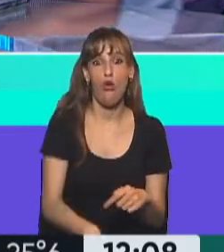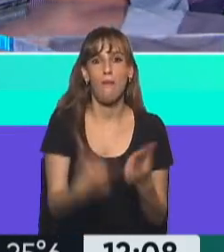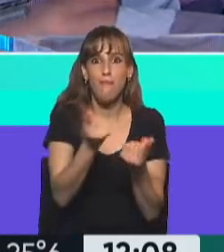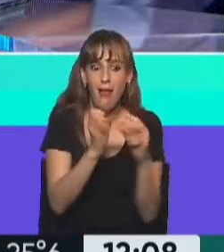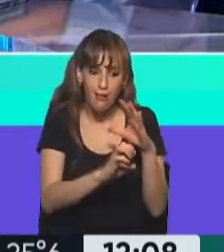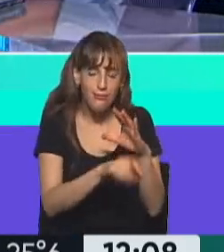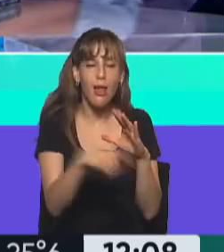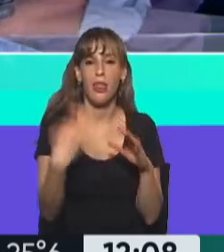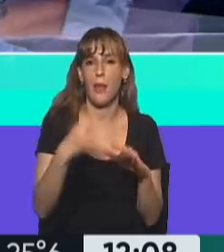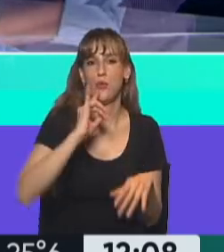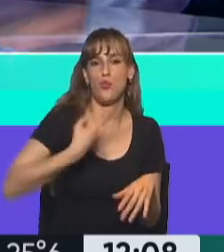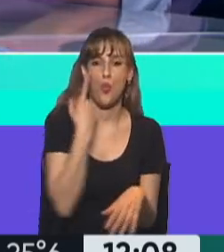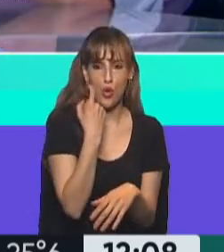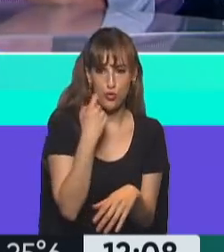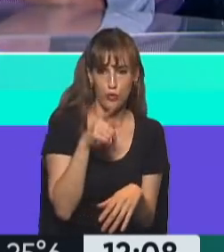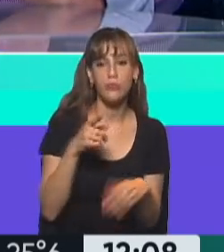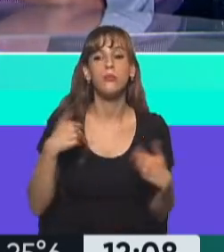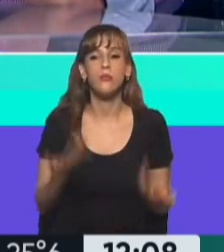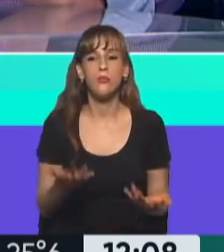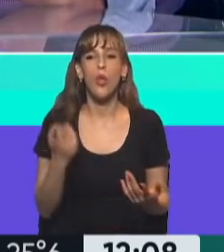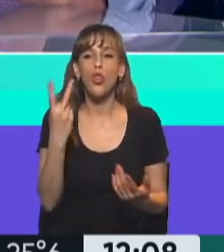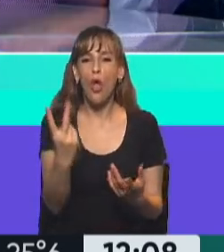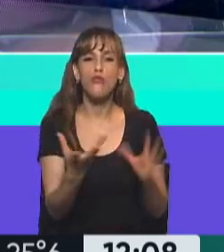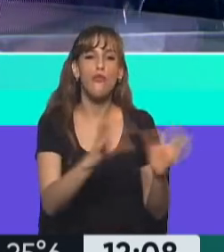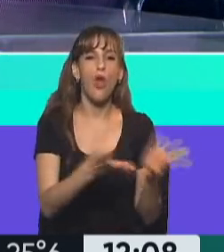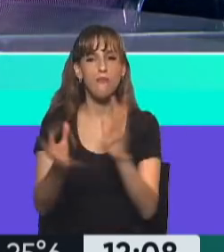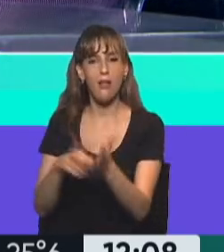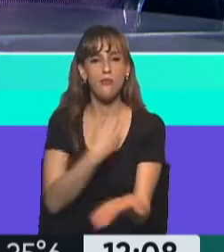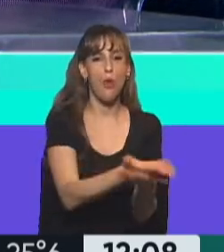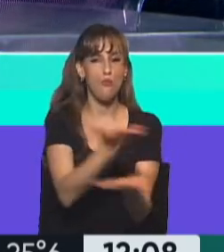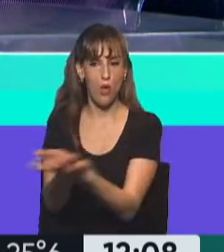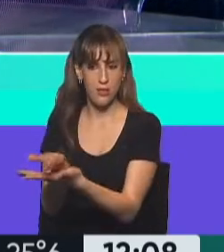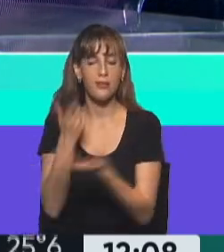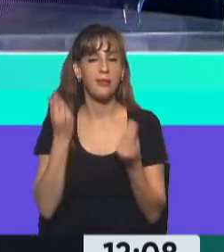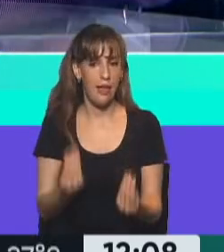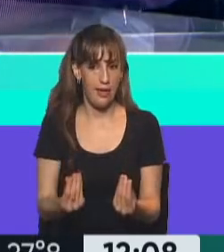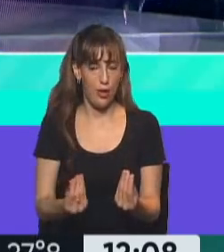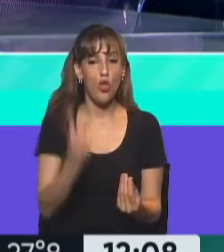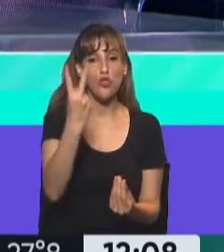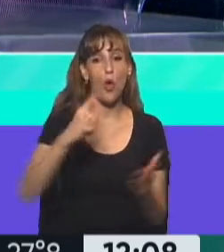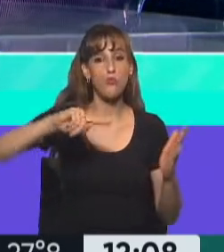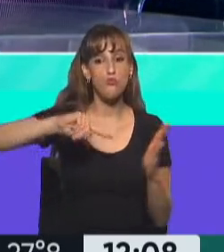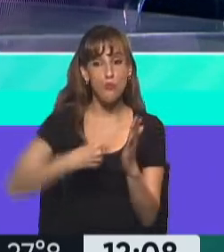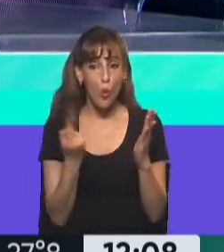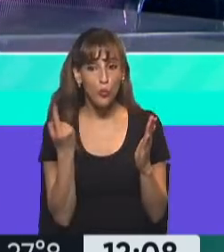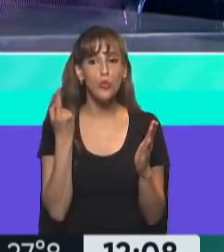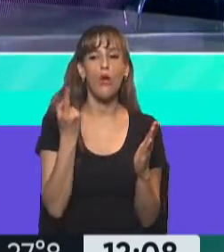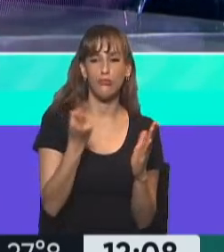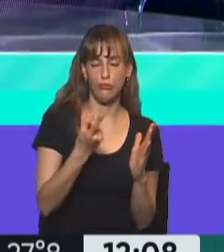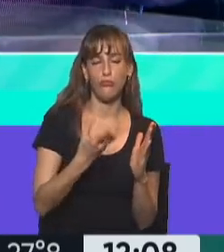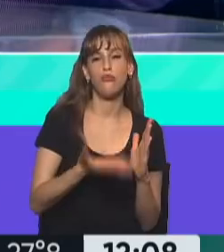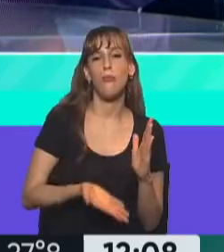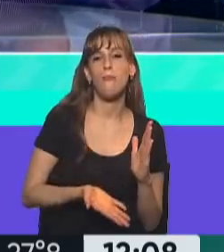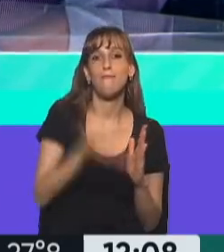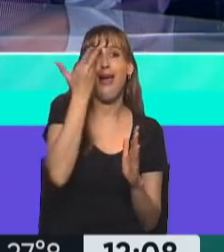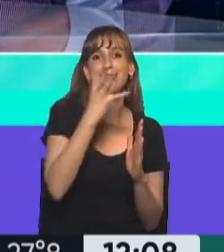hoy el gobierno tiene arriba de la mesa dos alternativas. Una, aumentar dos puntos las retenciones al aceite y a la harina de